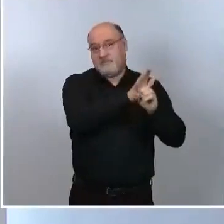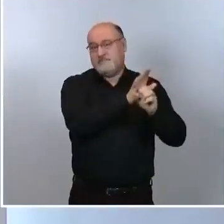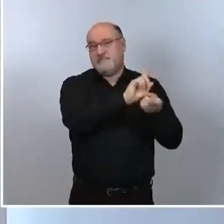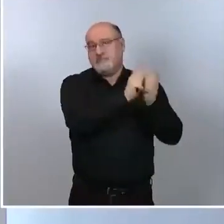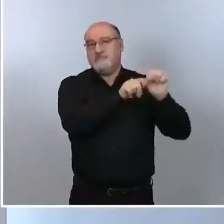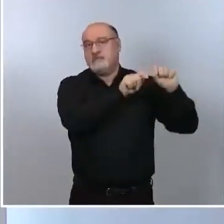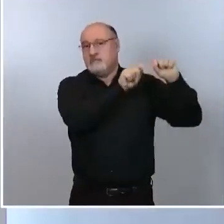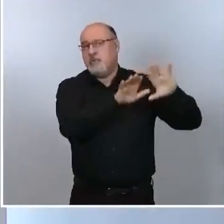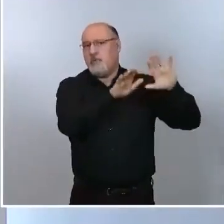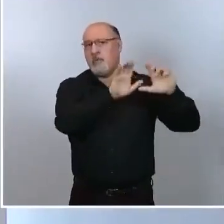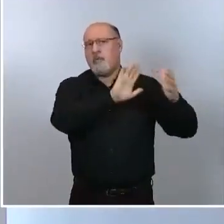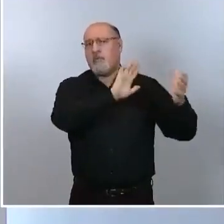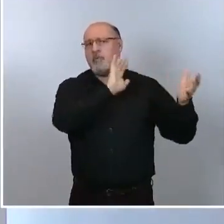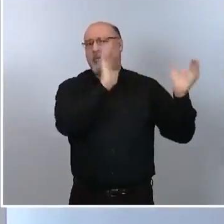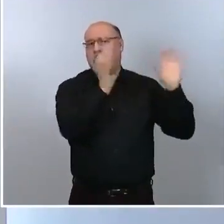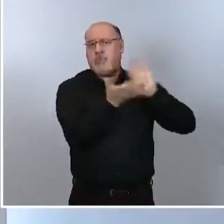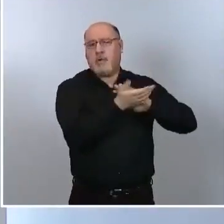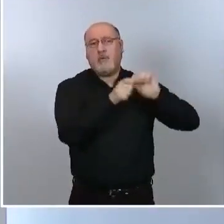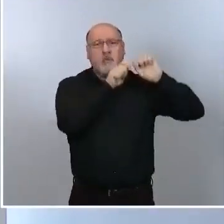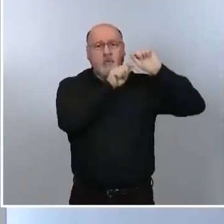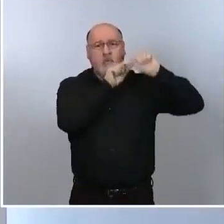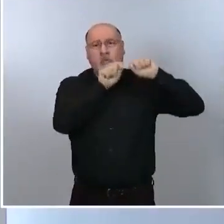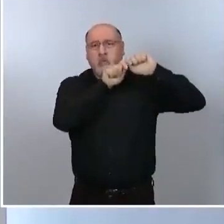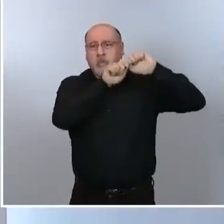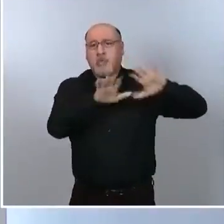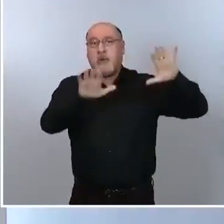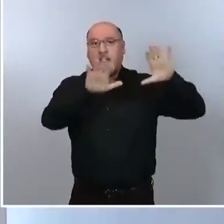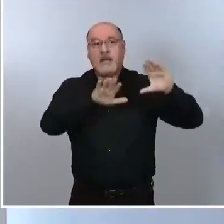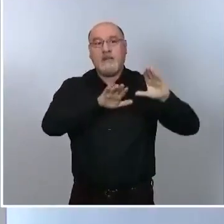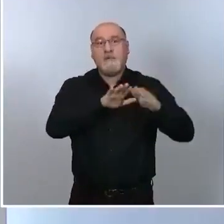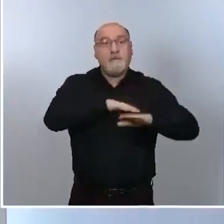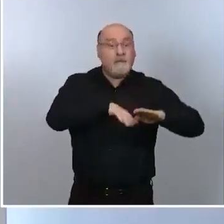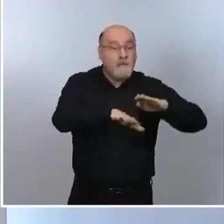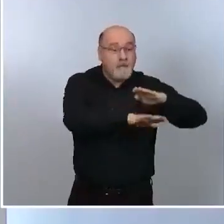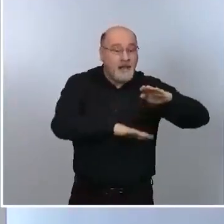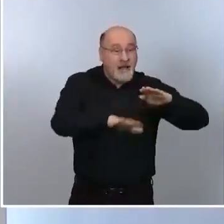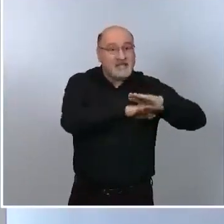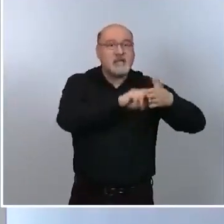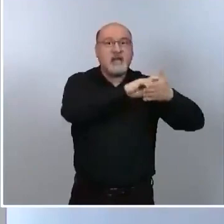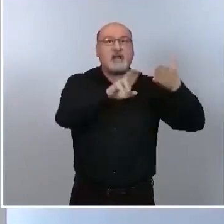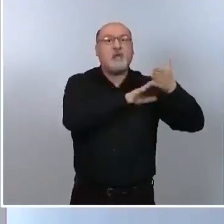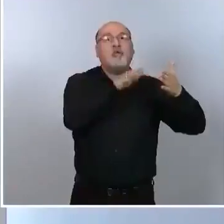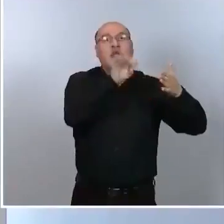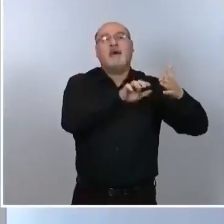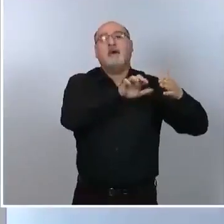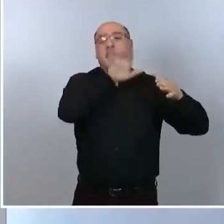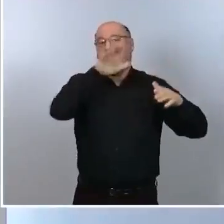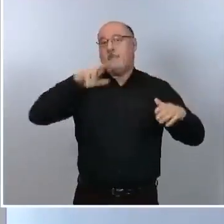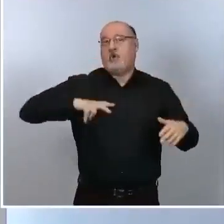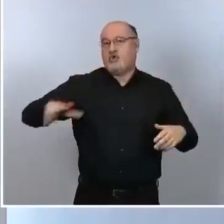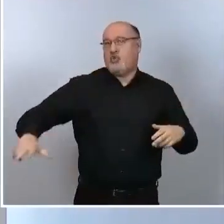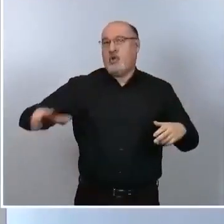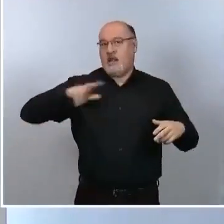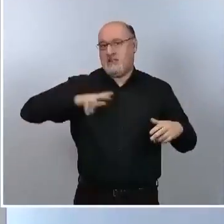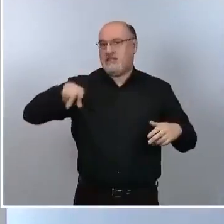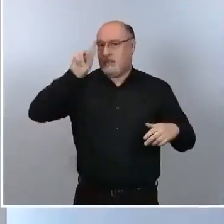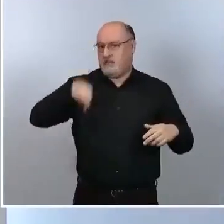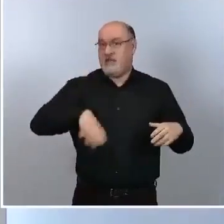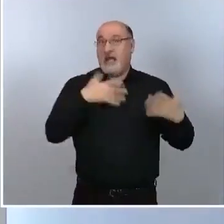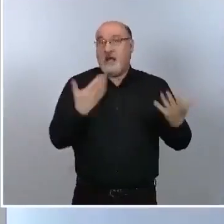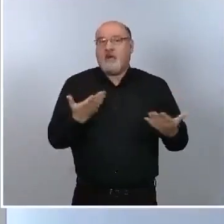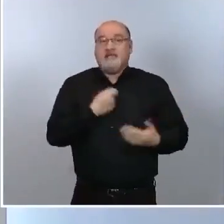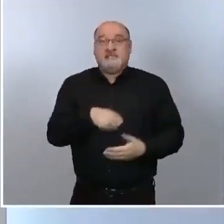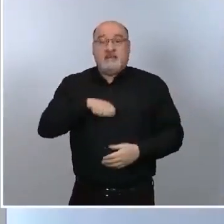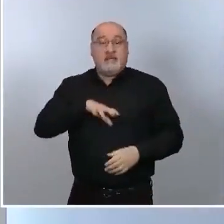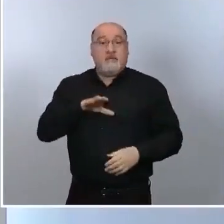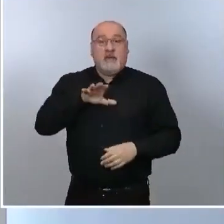evolución de colonización del nicho ecológico, tanto en el Reino Unido como también hemos visto en Portugal. Por lo que a España se refiere, les